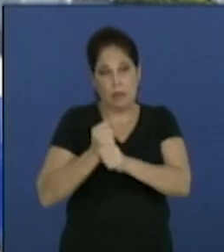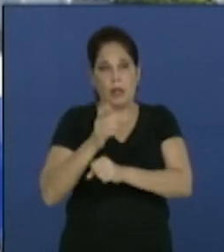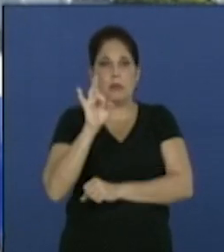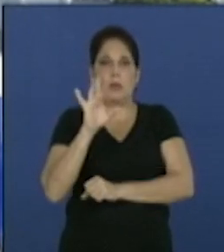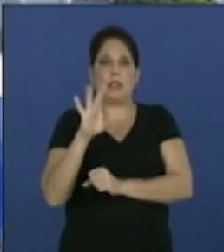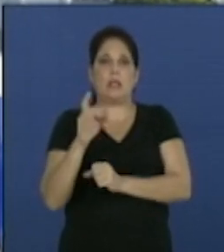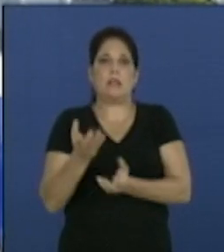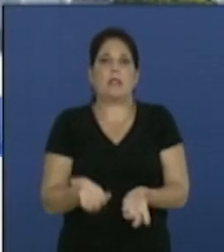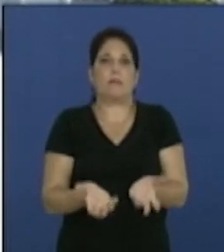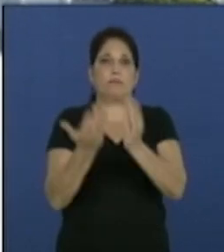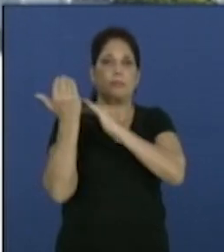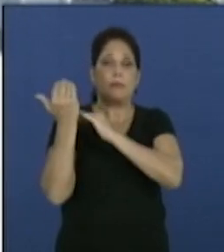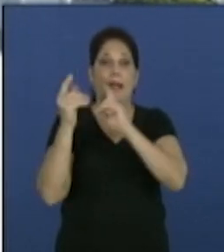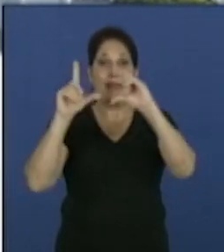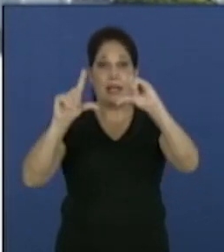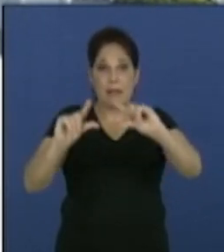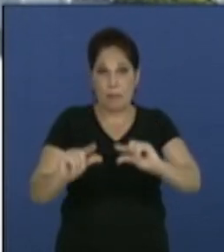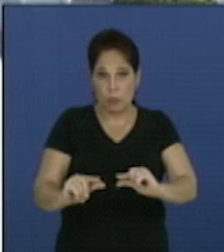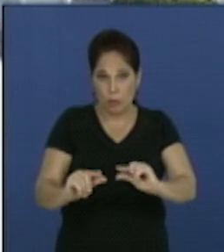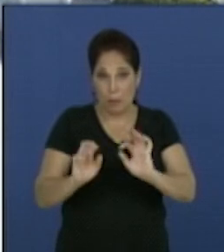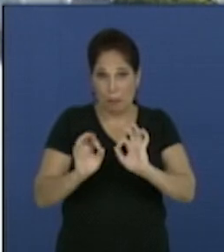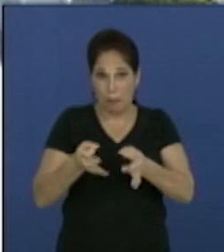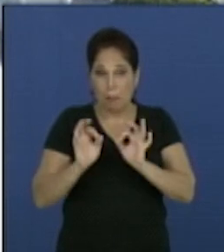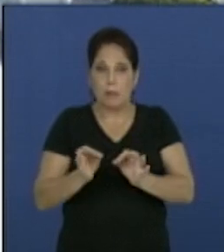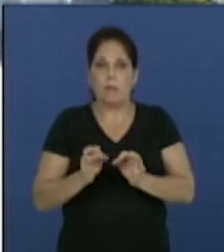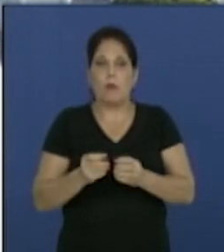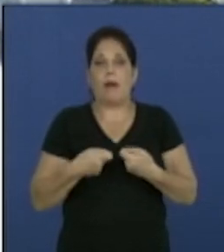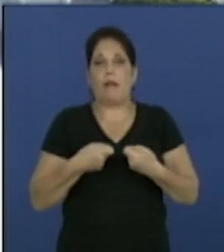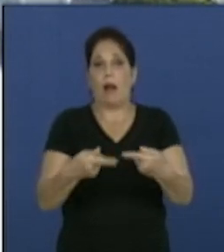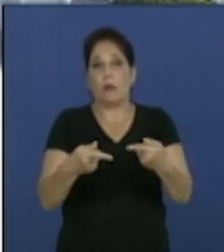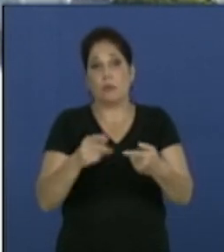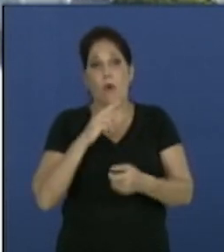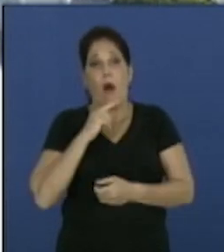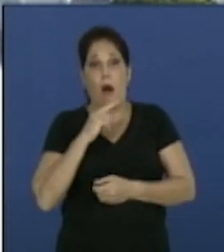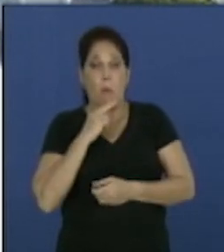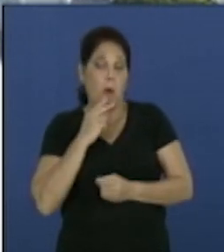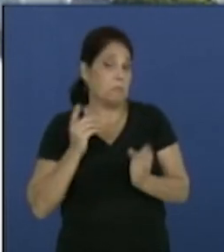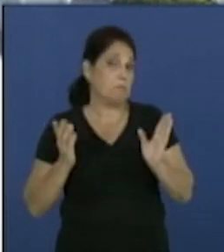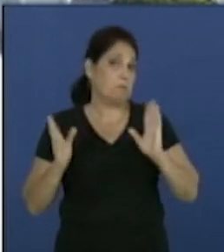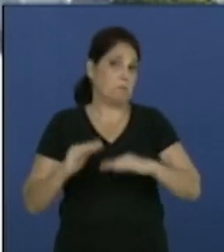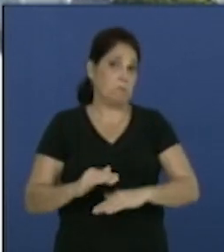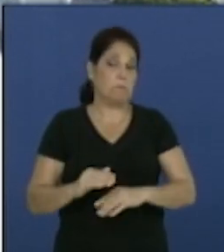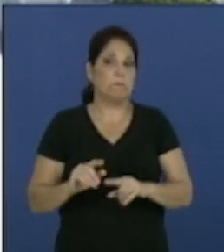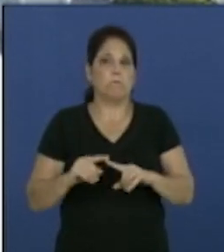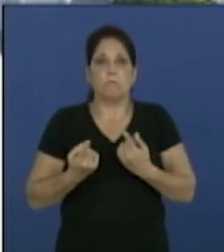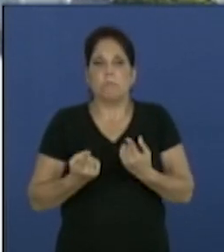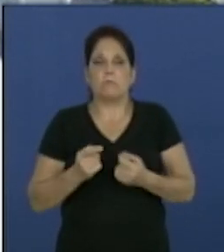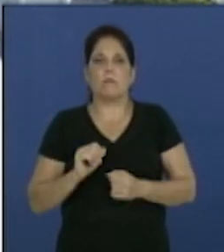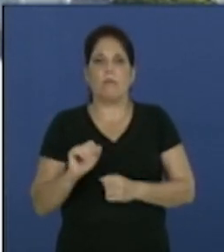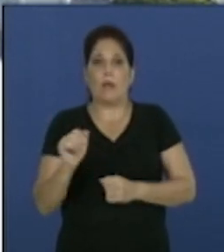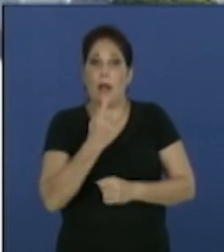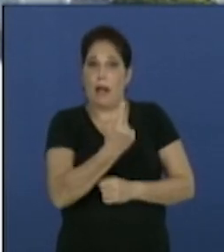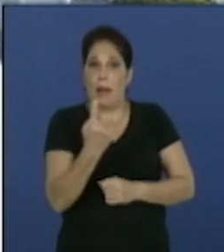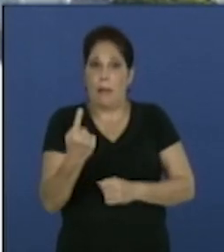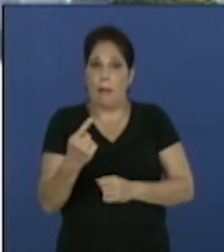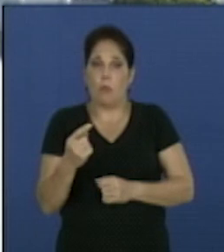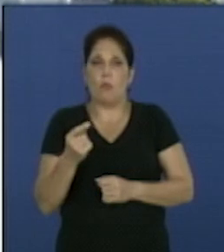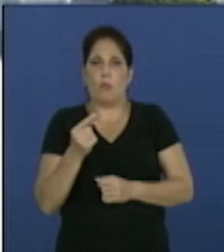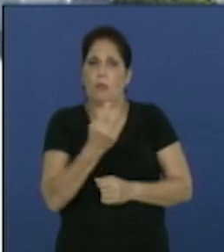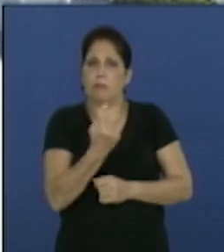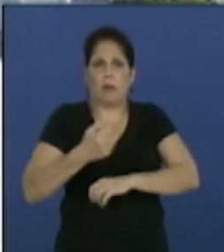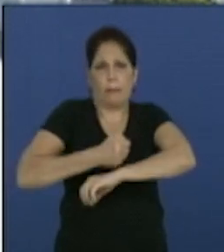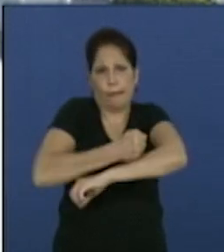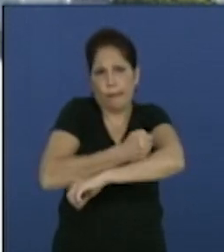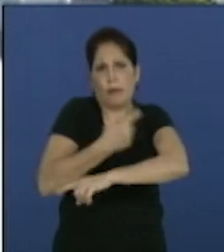Hay una disminución considerable en el gasto de entrega de agua hacia la ciudad. Si tenemos en cuenta que cada uno de esos equipos